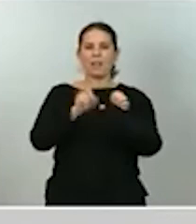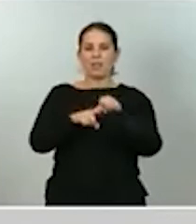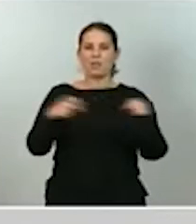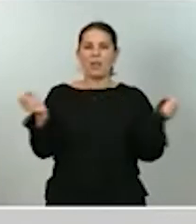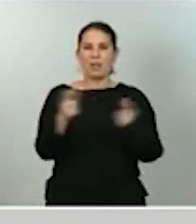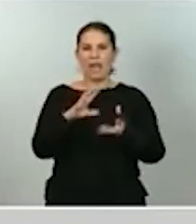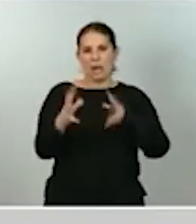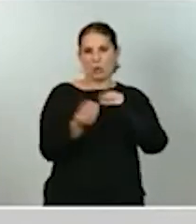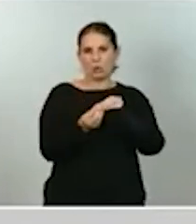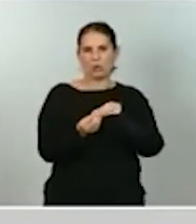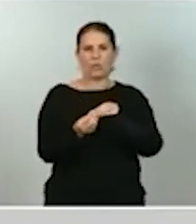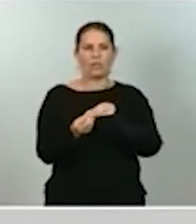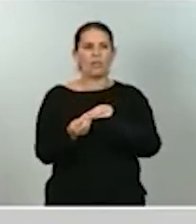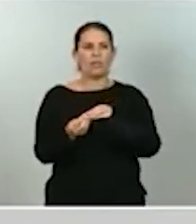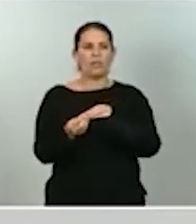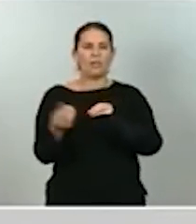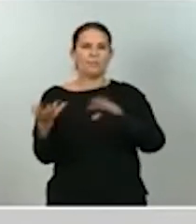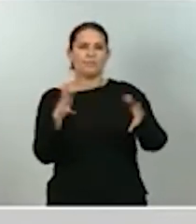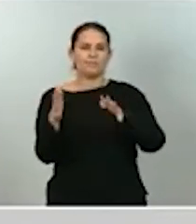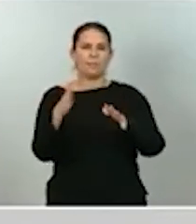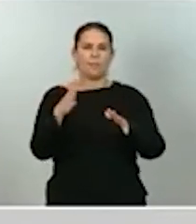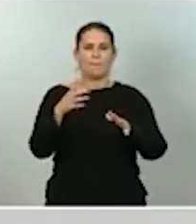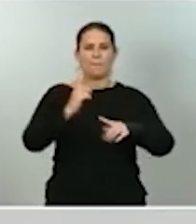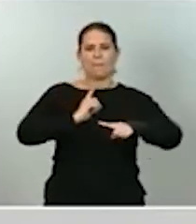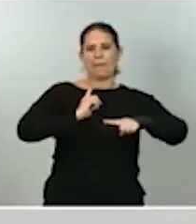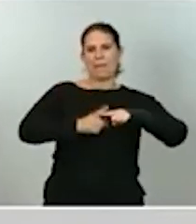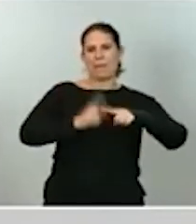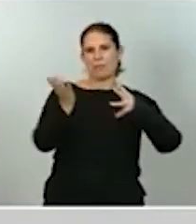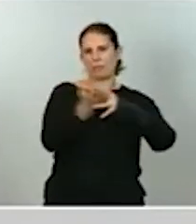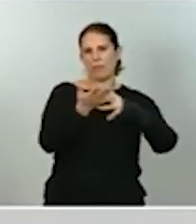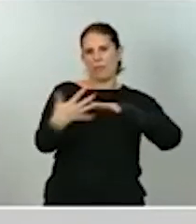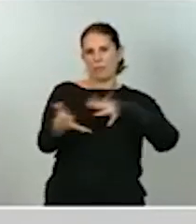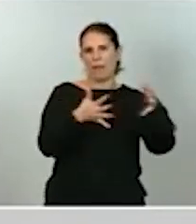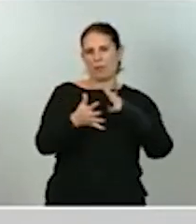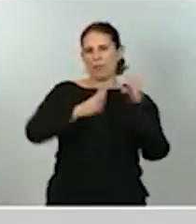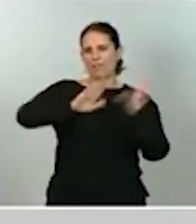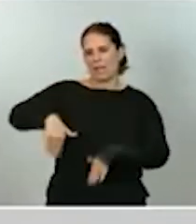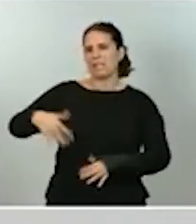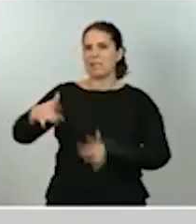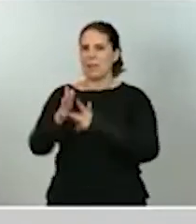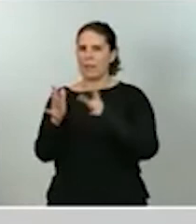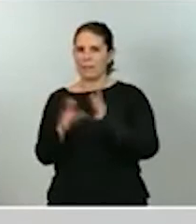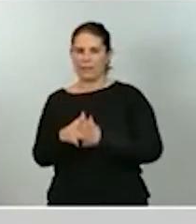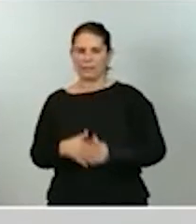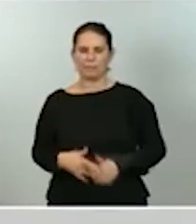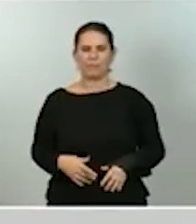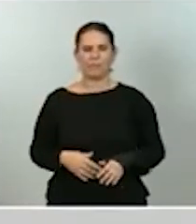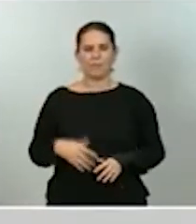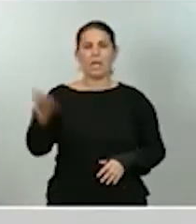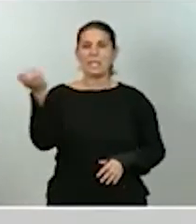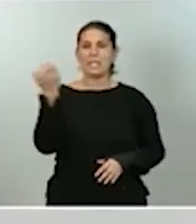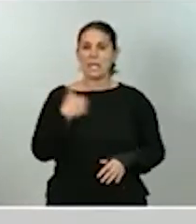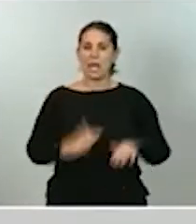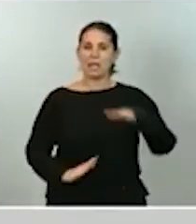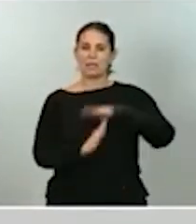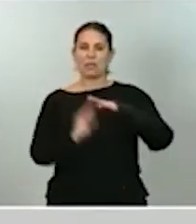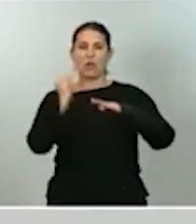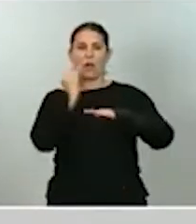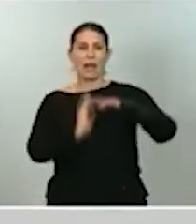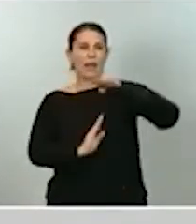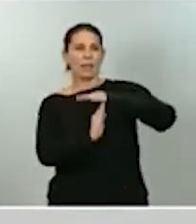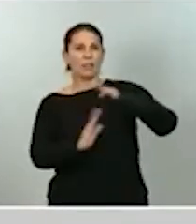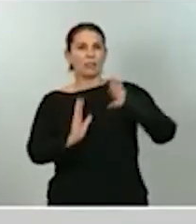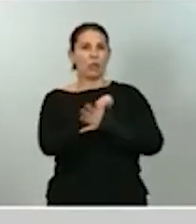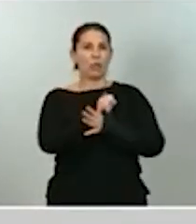mediados de marzo y finales de abril. Una vez finalizado el periodo de hibernación, la recuperación ha sido continua,